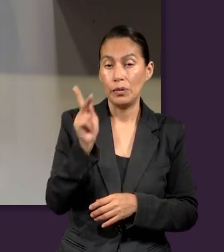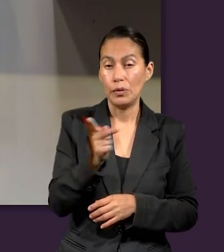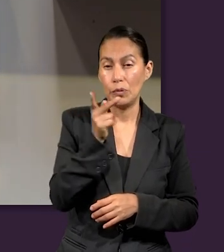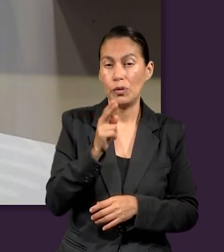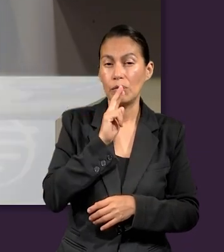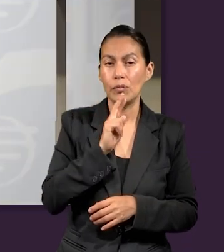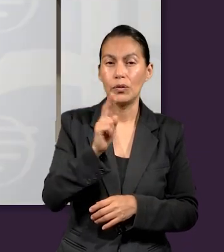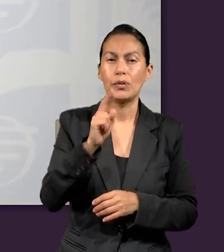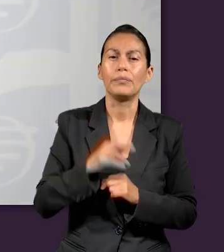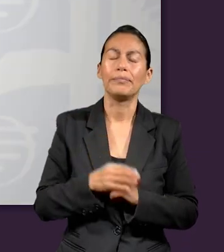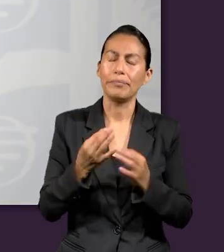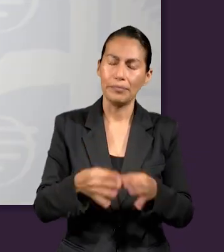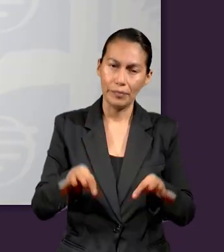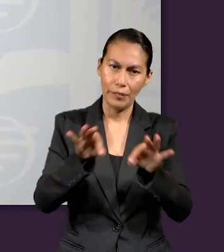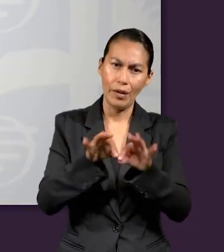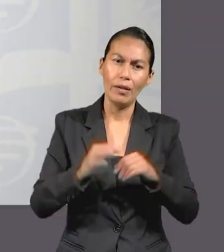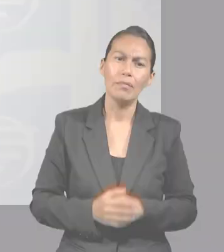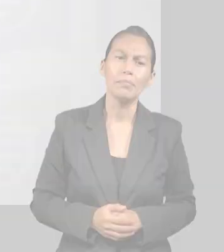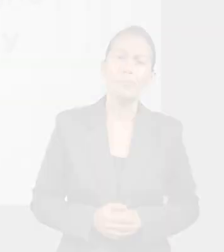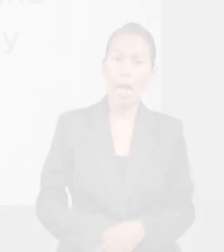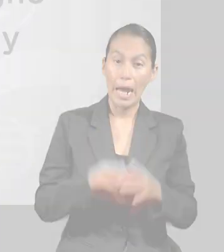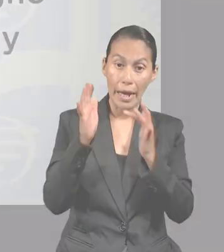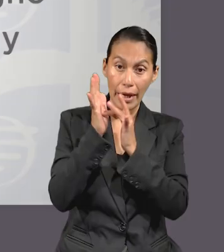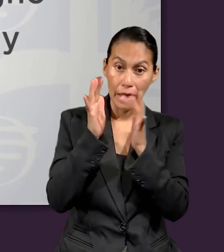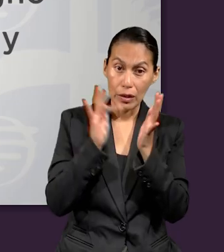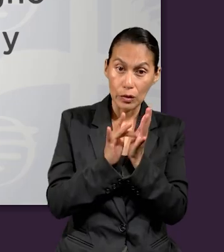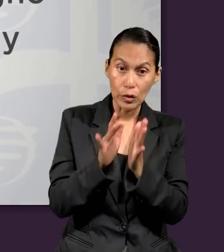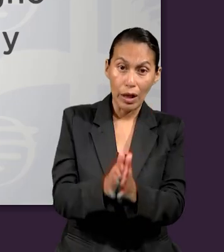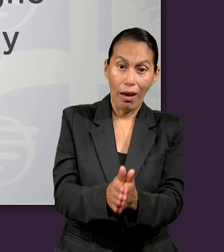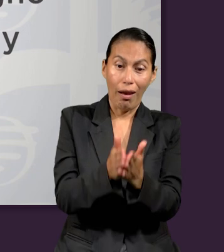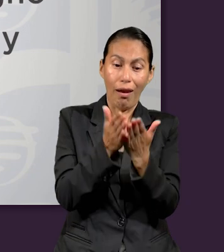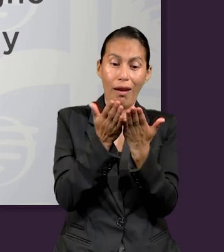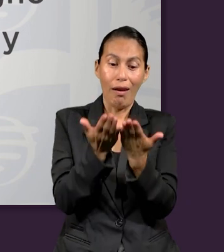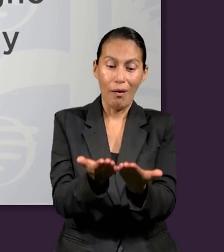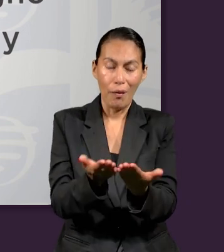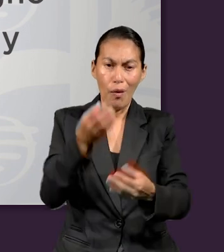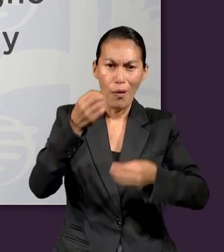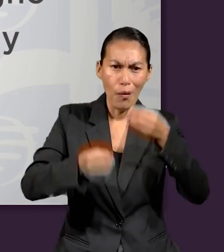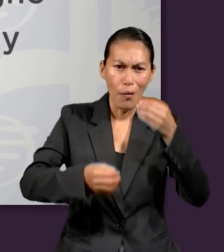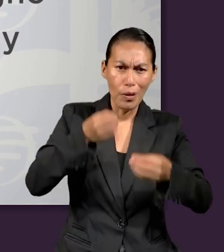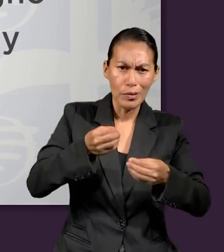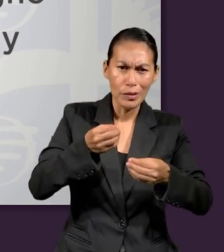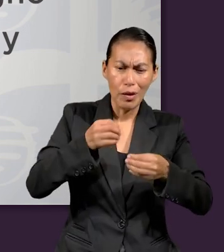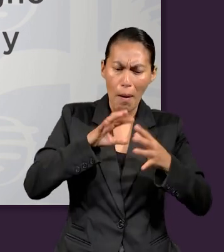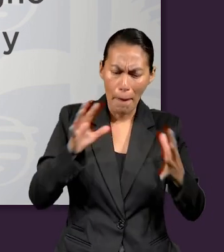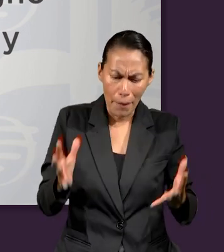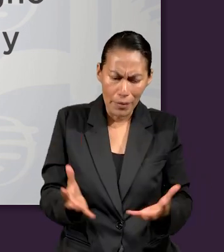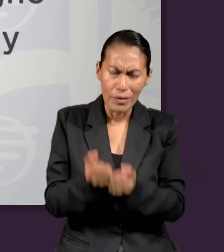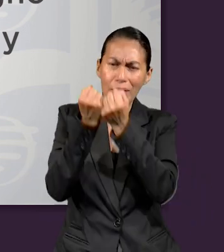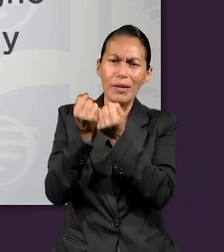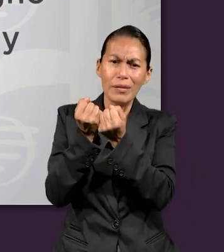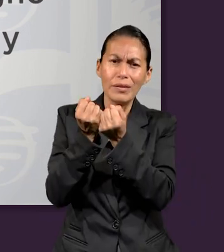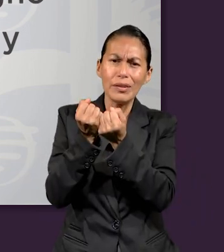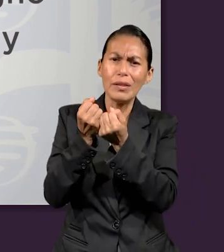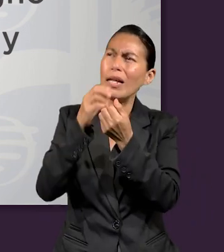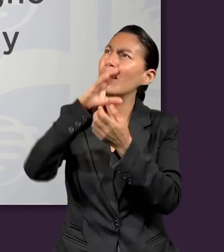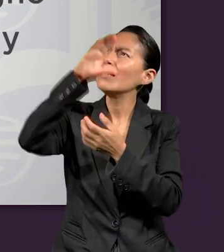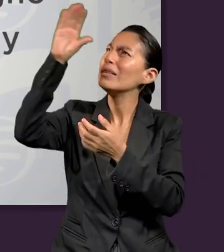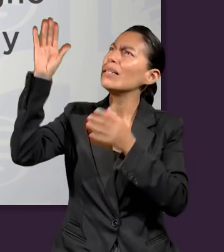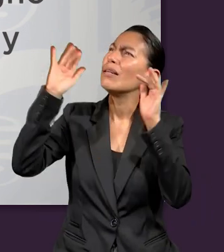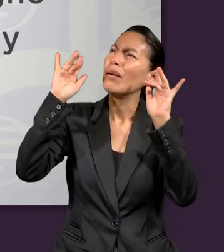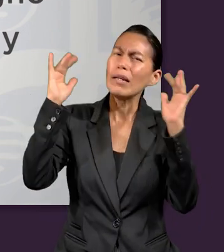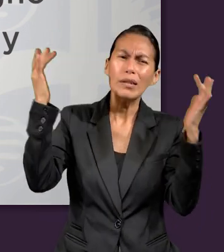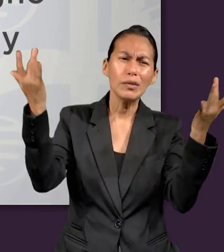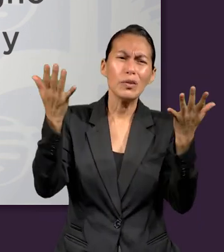una pregunta bien importante. ¿Cómo responde todo el cielo al anuncio de que Jesús es digno de abrir el libro del